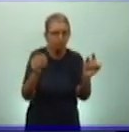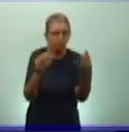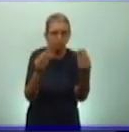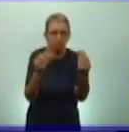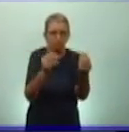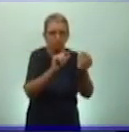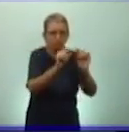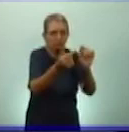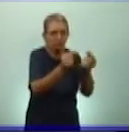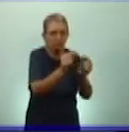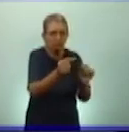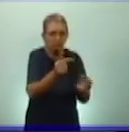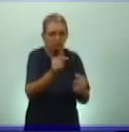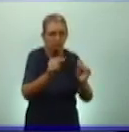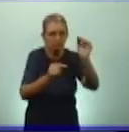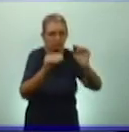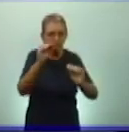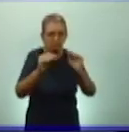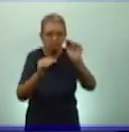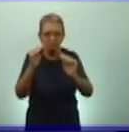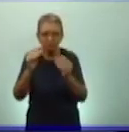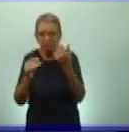medidas, grosores y colores.